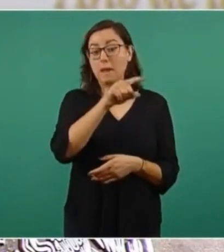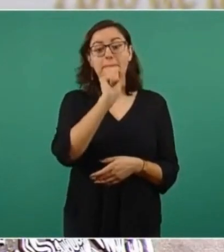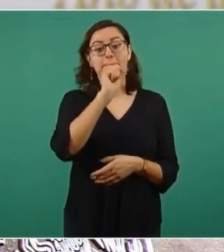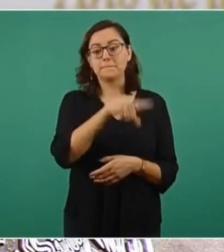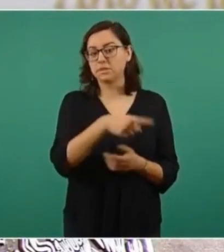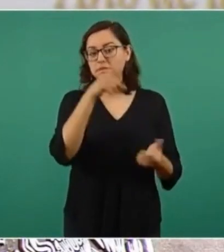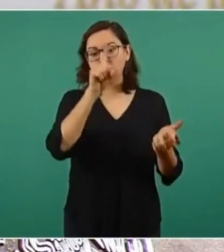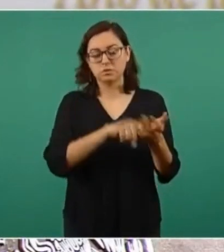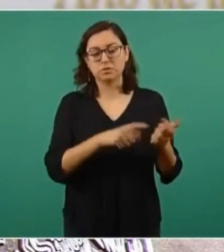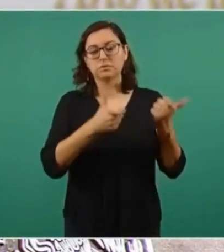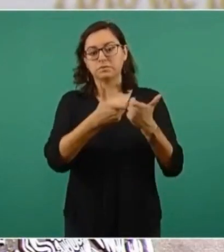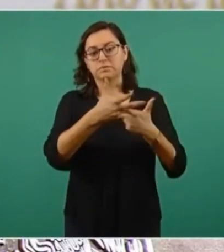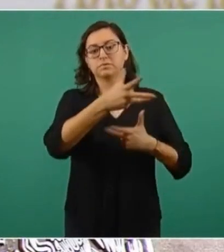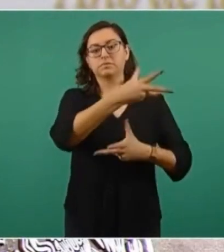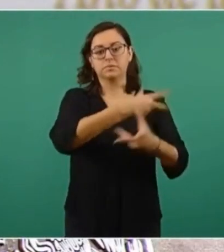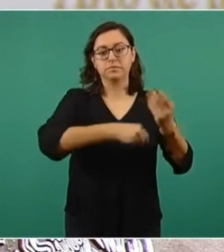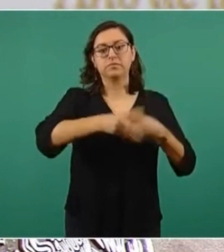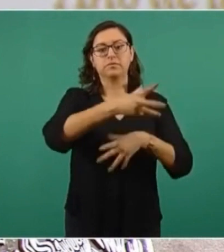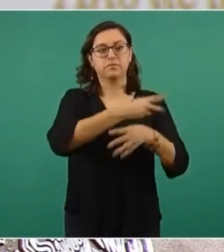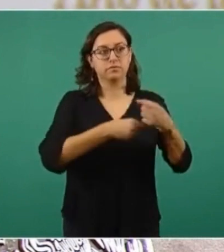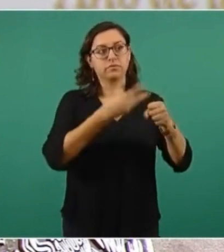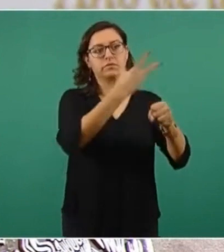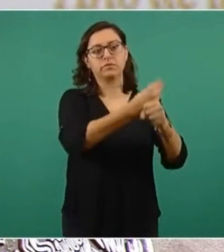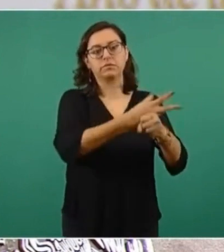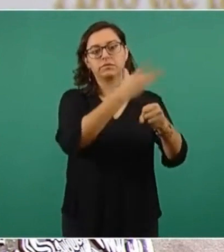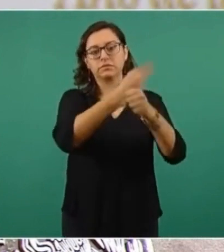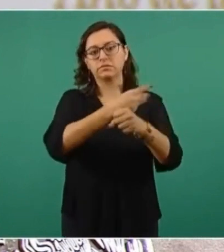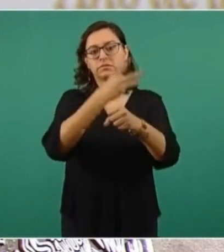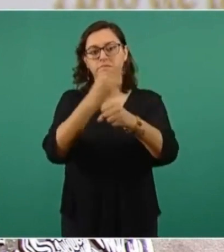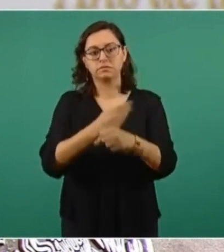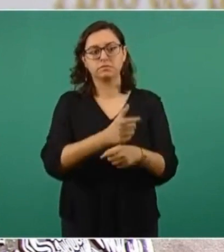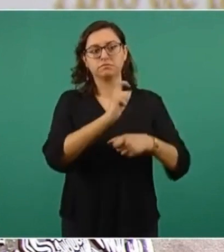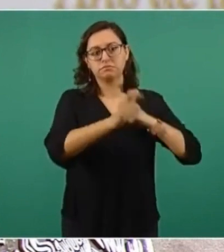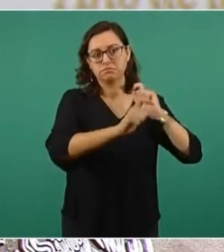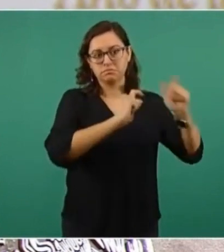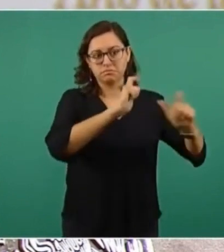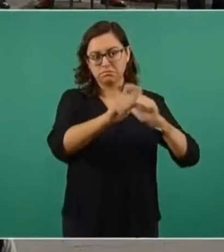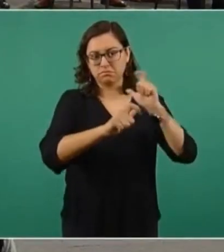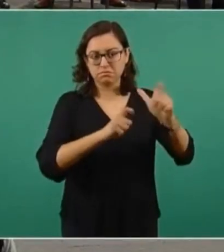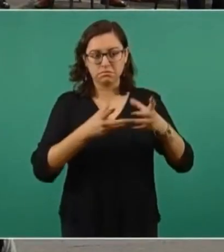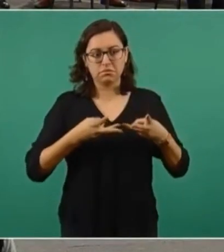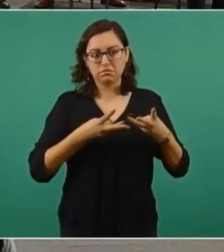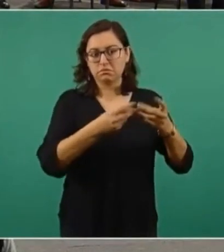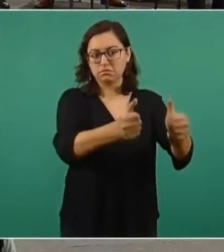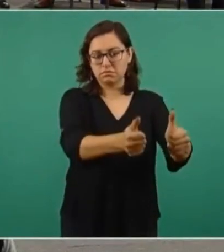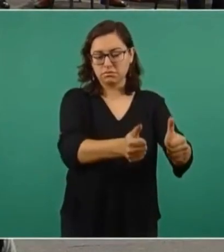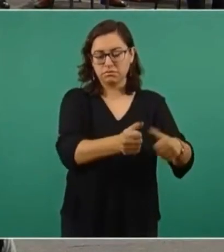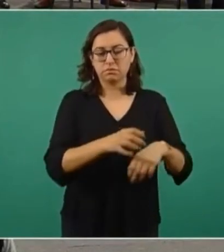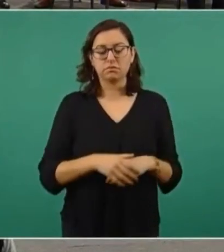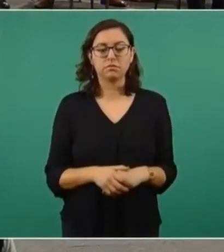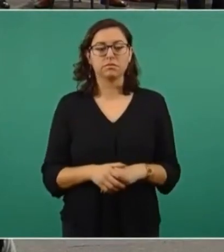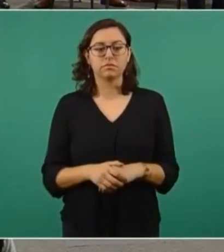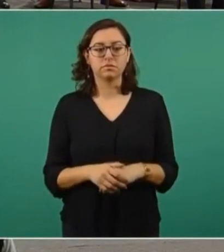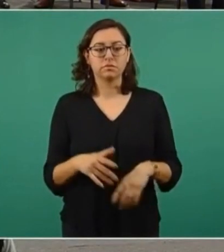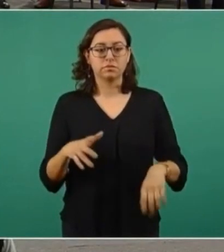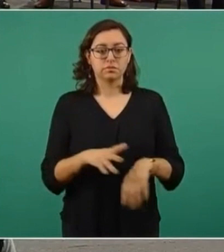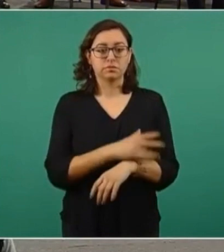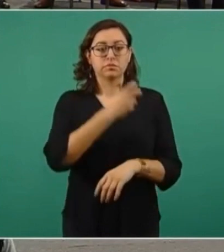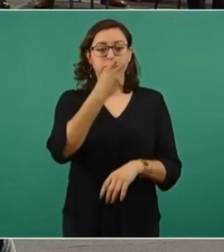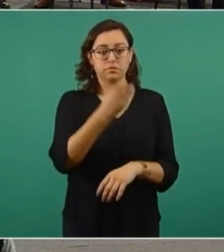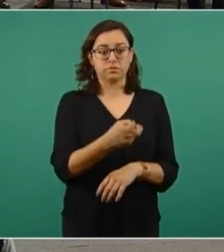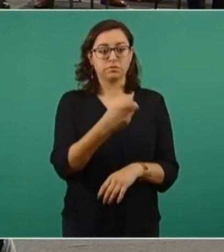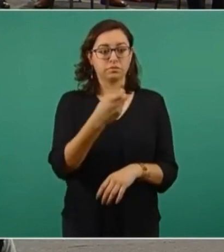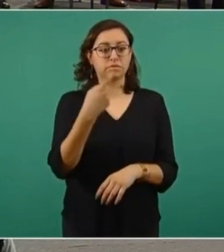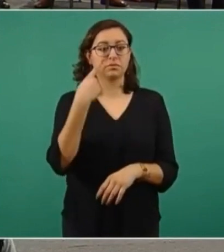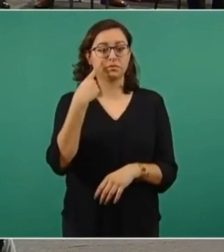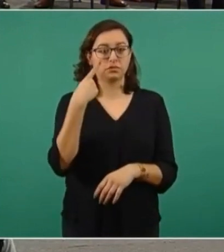modernización, mantenimiento y pago de deuda. La refinería de Deer Park tiene